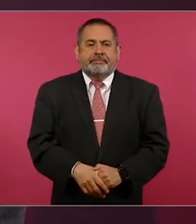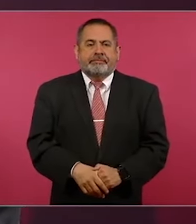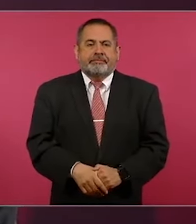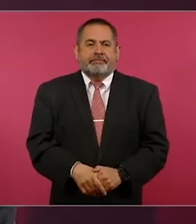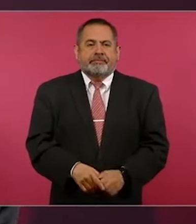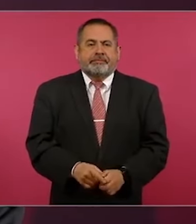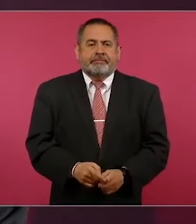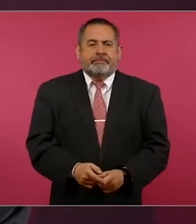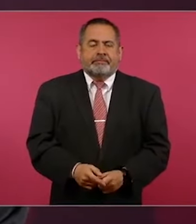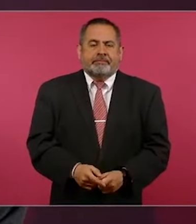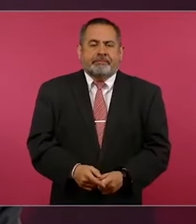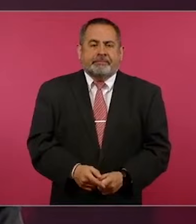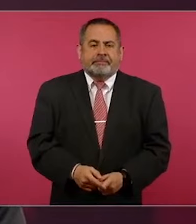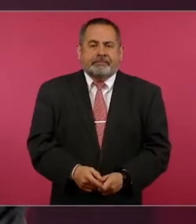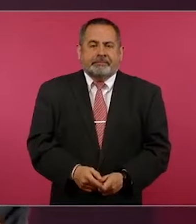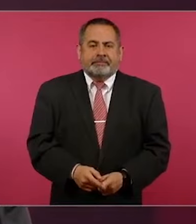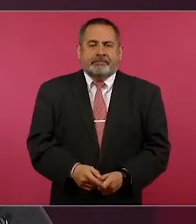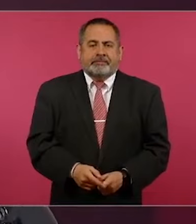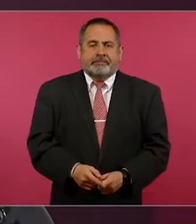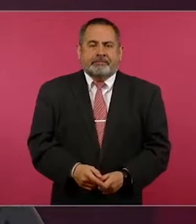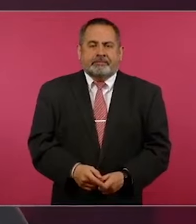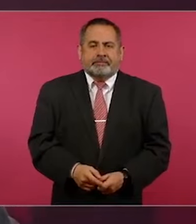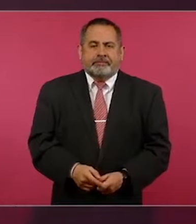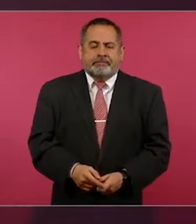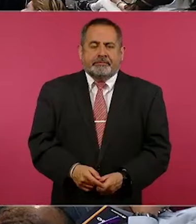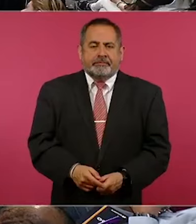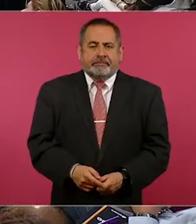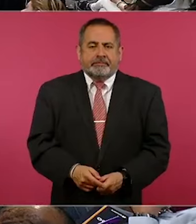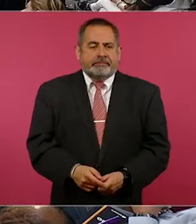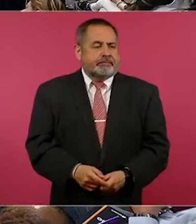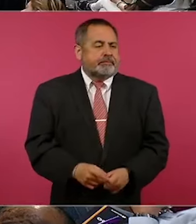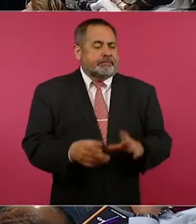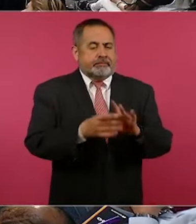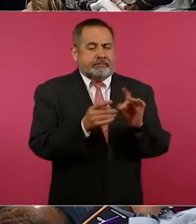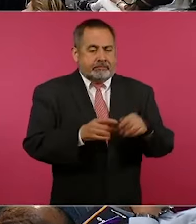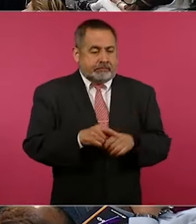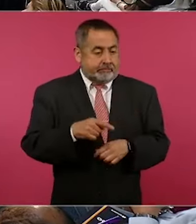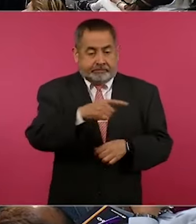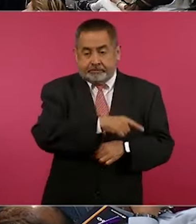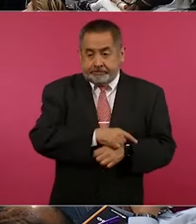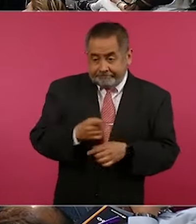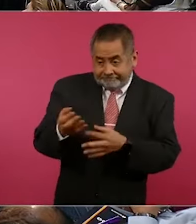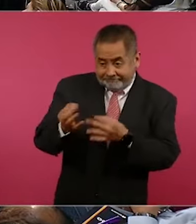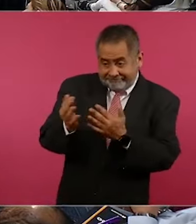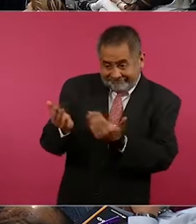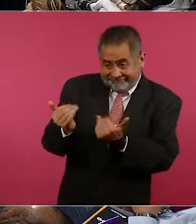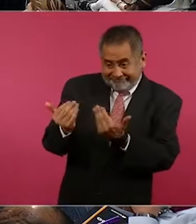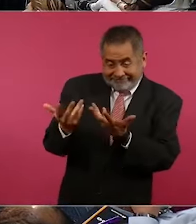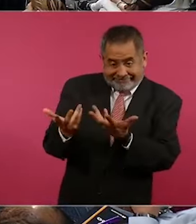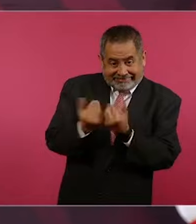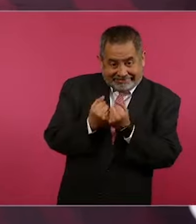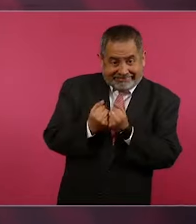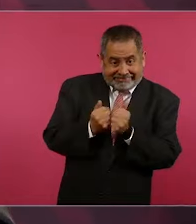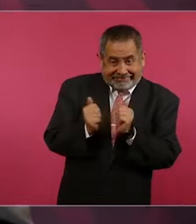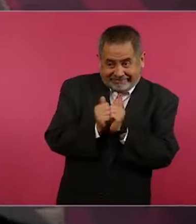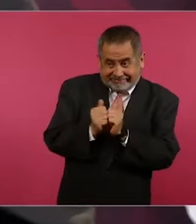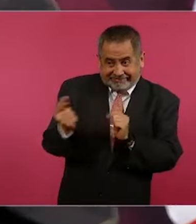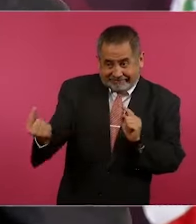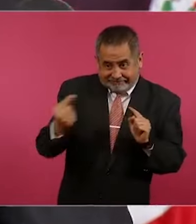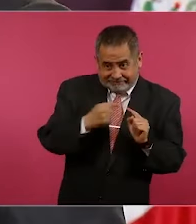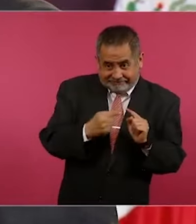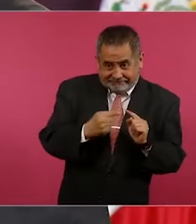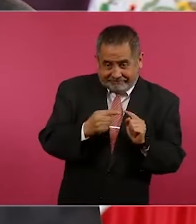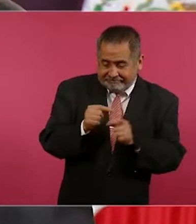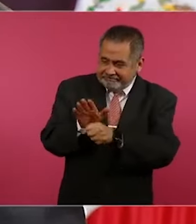cuando alguien les diga, ven para acá, que